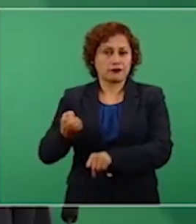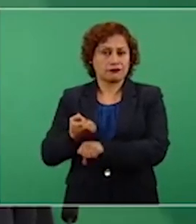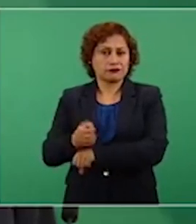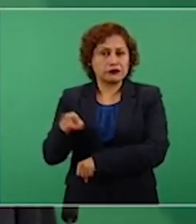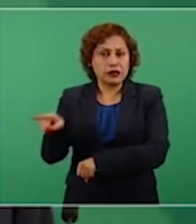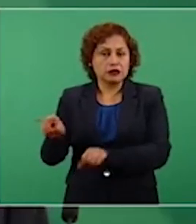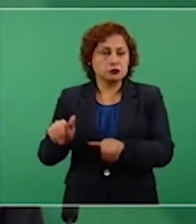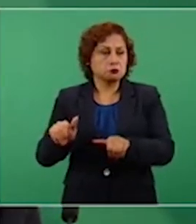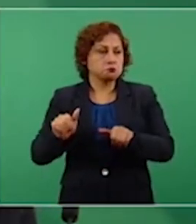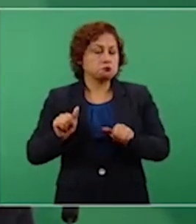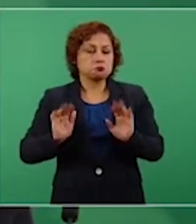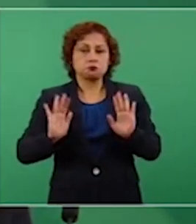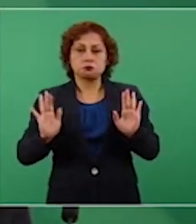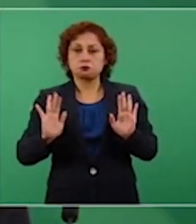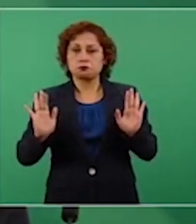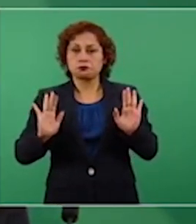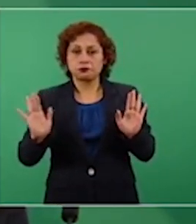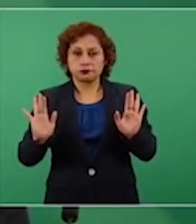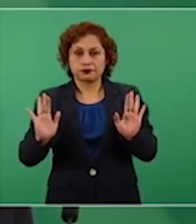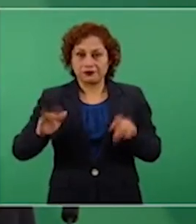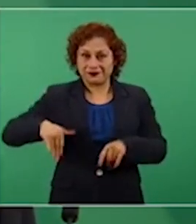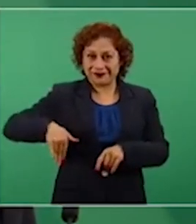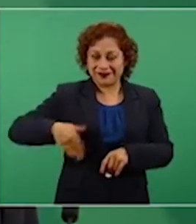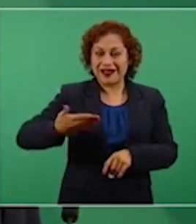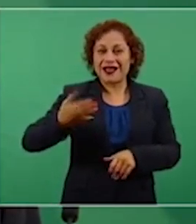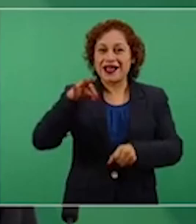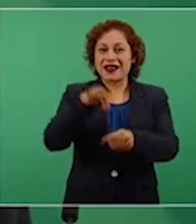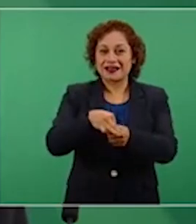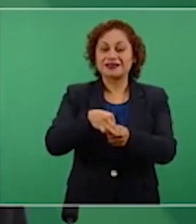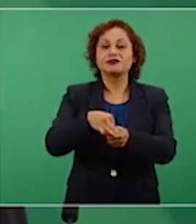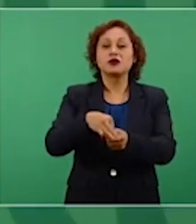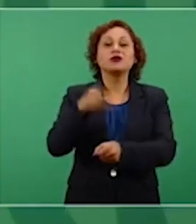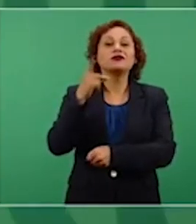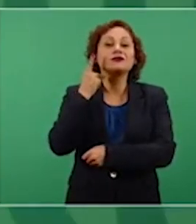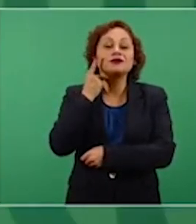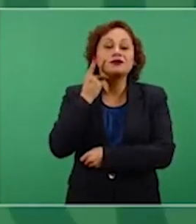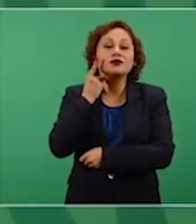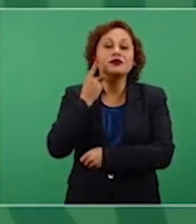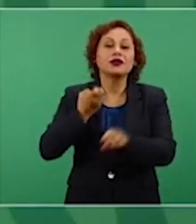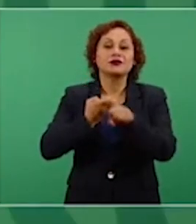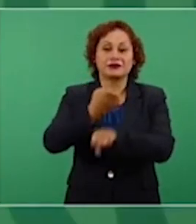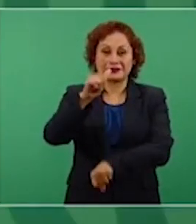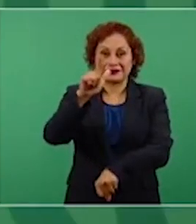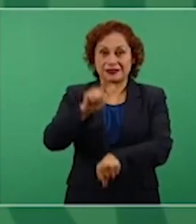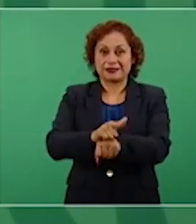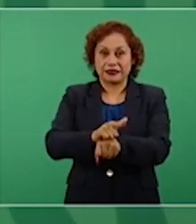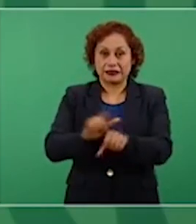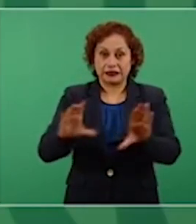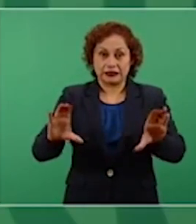Hubo elección para legisladores locales y aun cuando en el Congreso locales